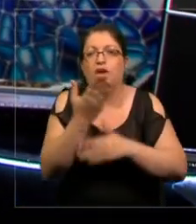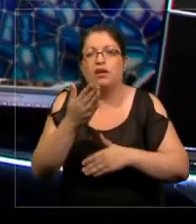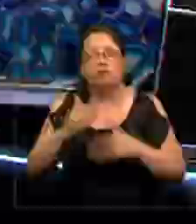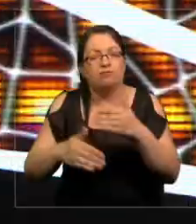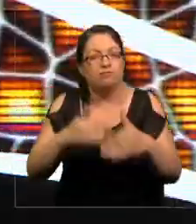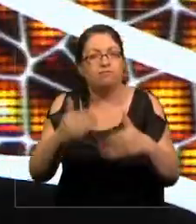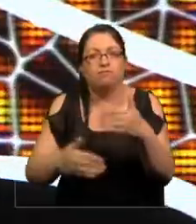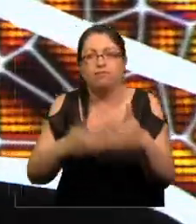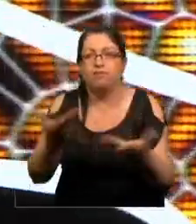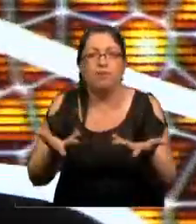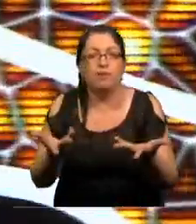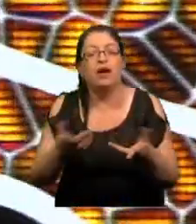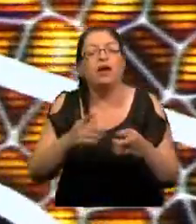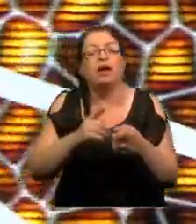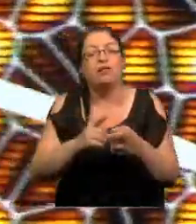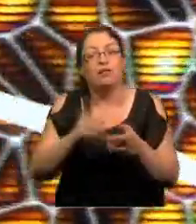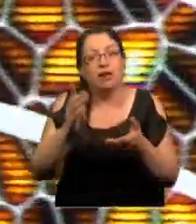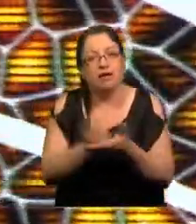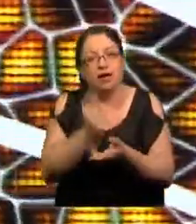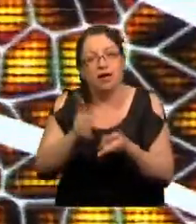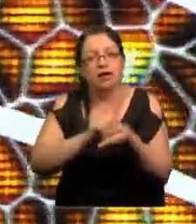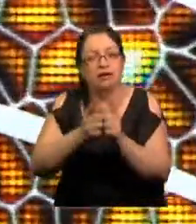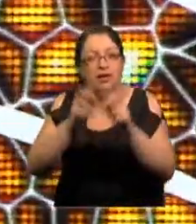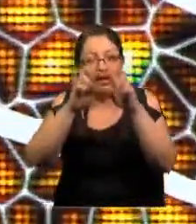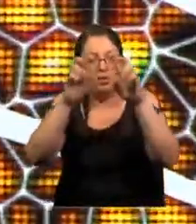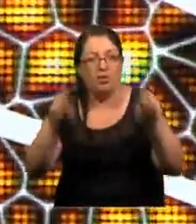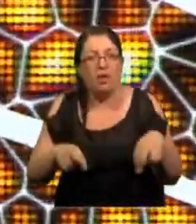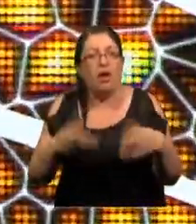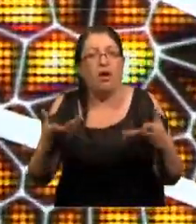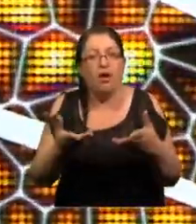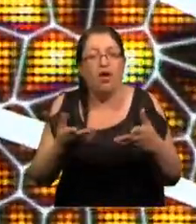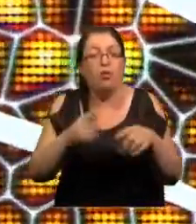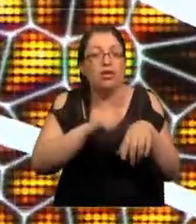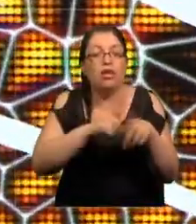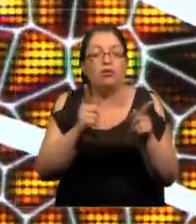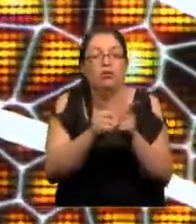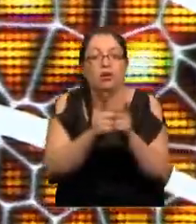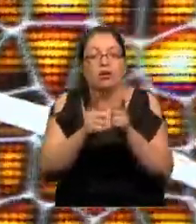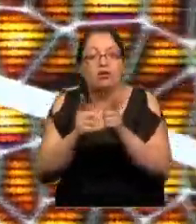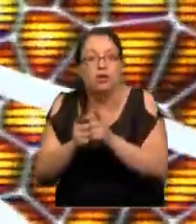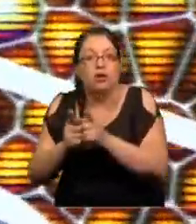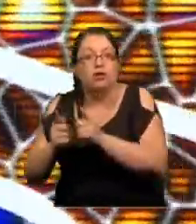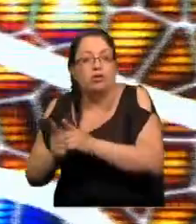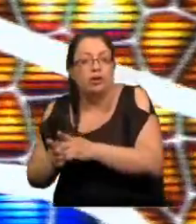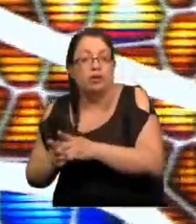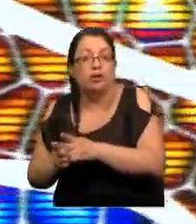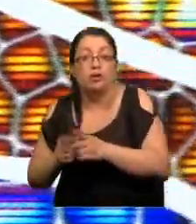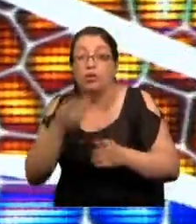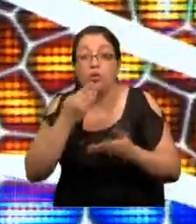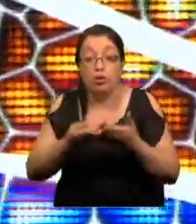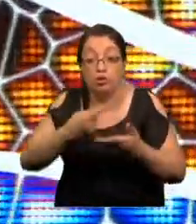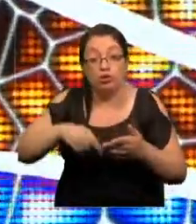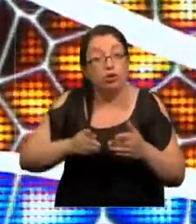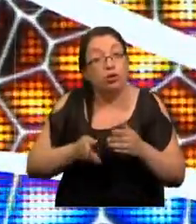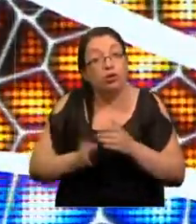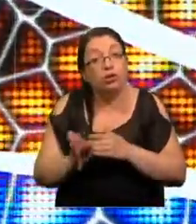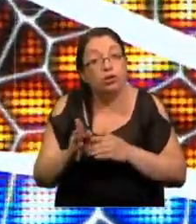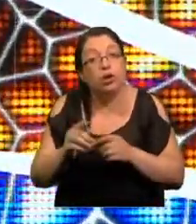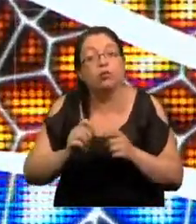Para continuar estos cambios de paradigma, deben ser cada vez más cortos. Incluso cuando uno mantiene el crecimiento,